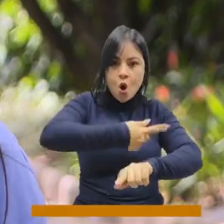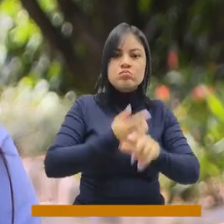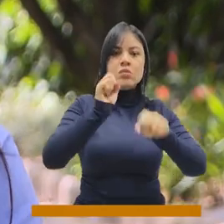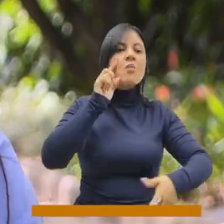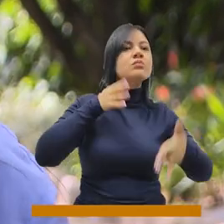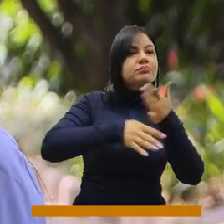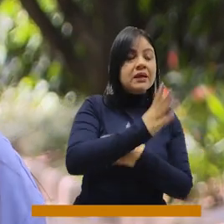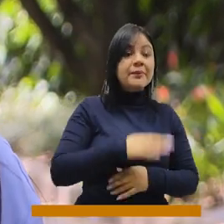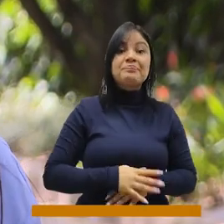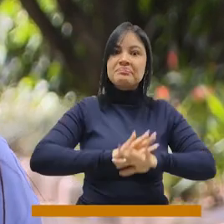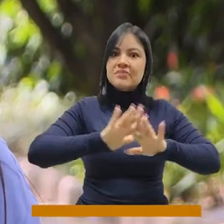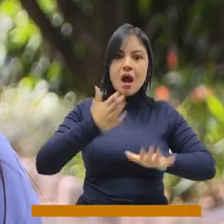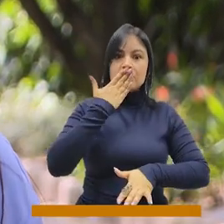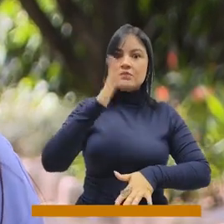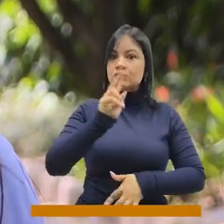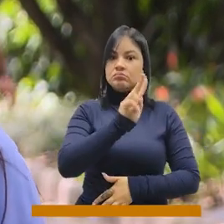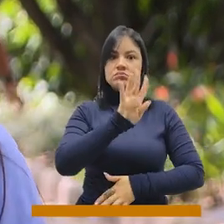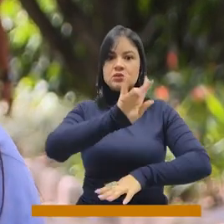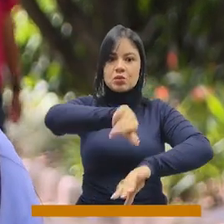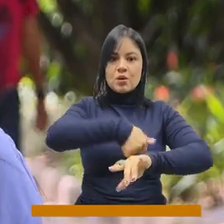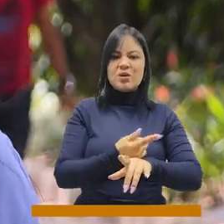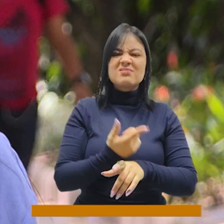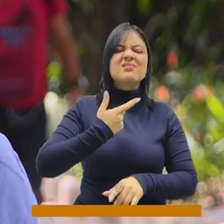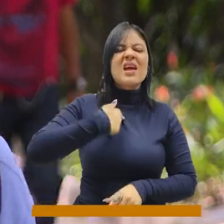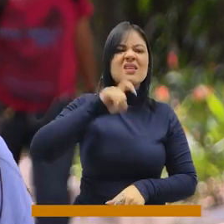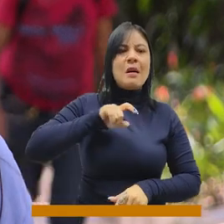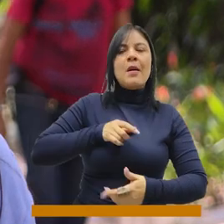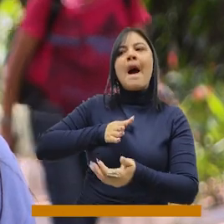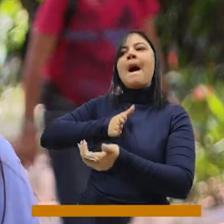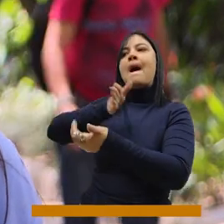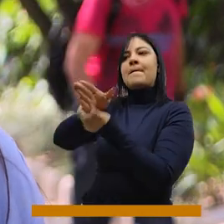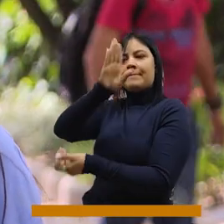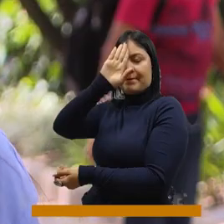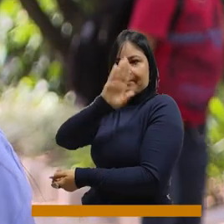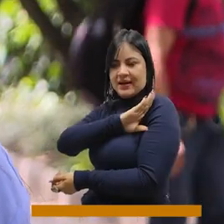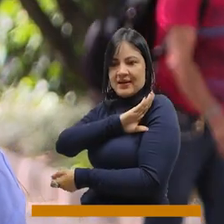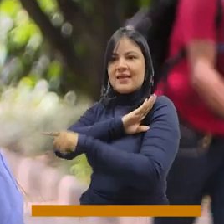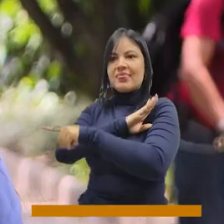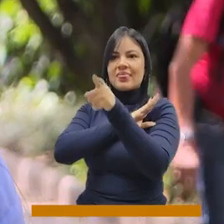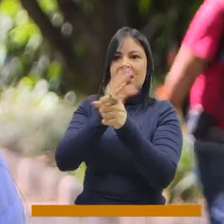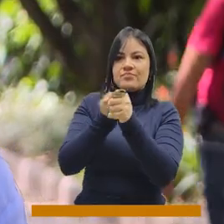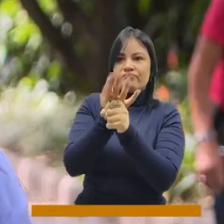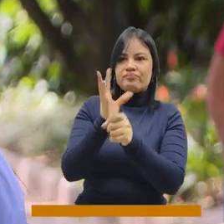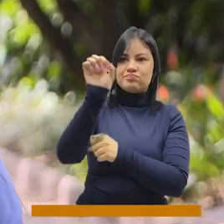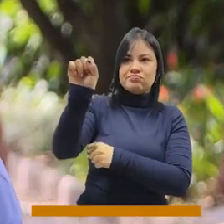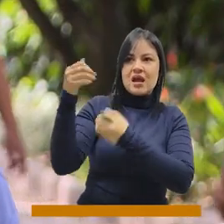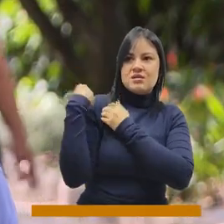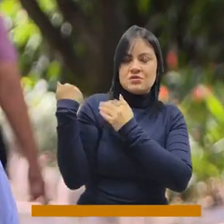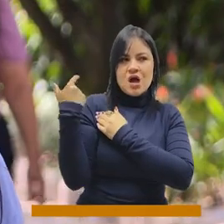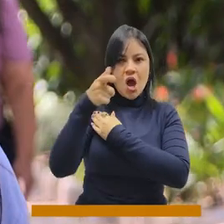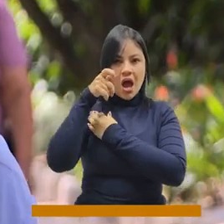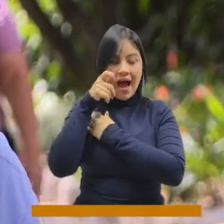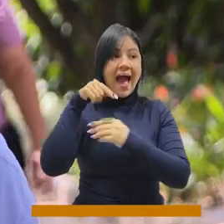Pero que una vez pasado ese tiempo tenemos que acudir ante los inspectores y los corregidores para que bajo